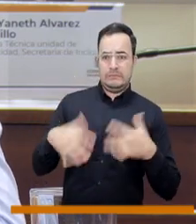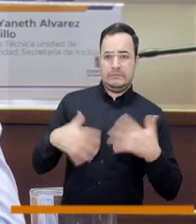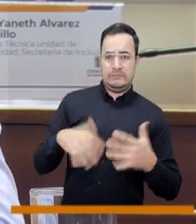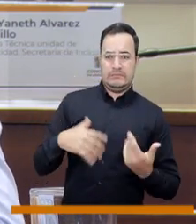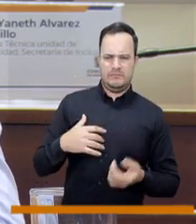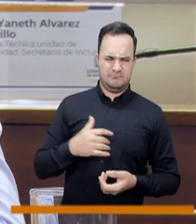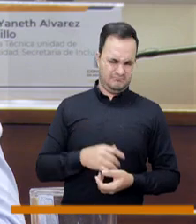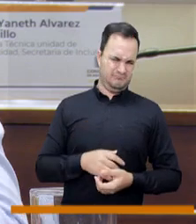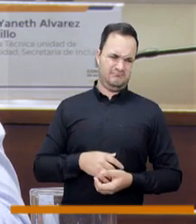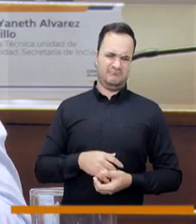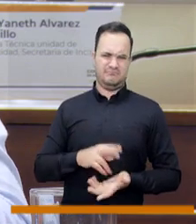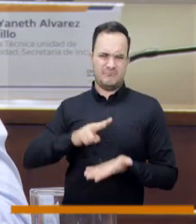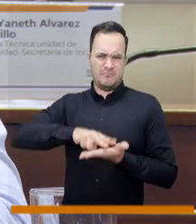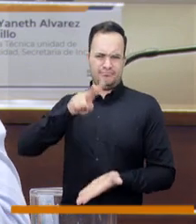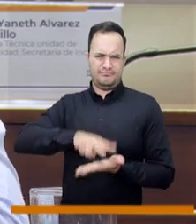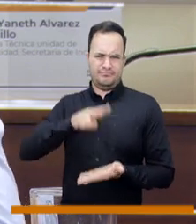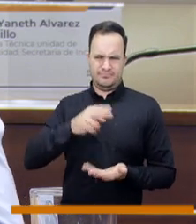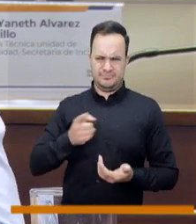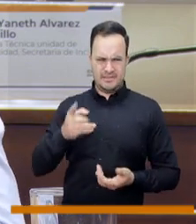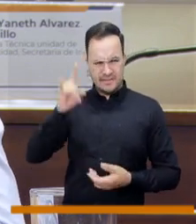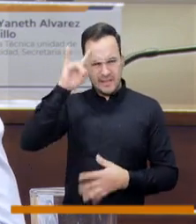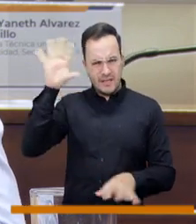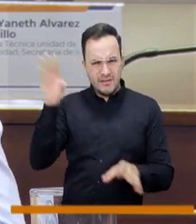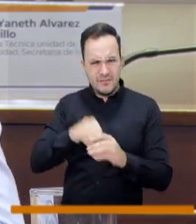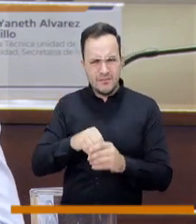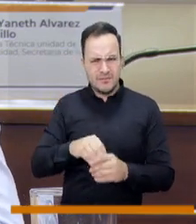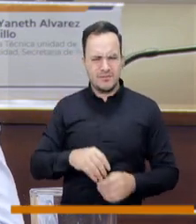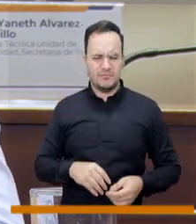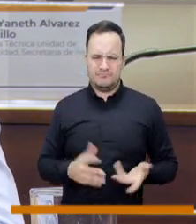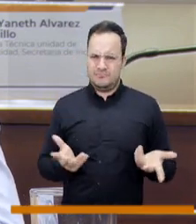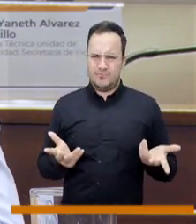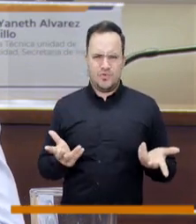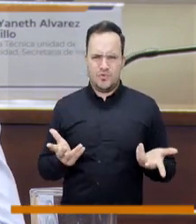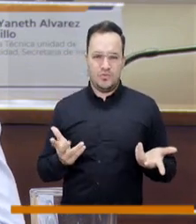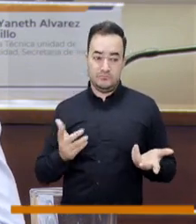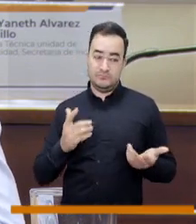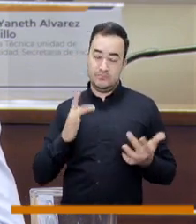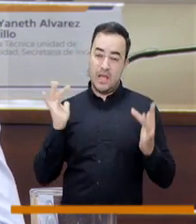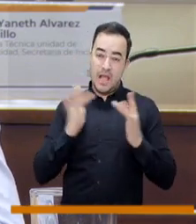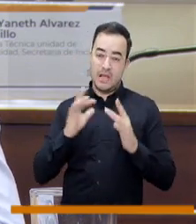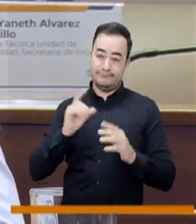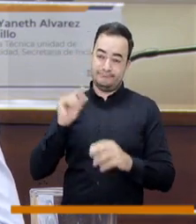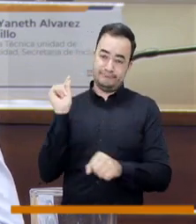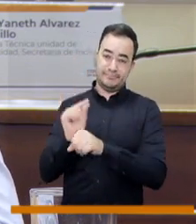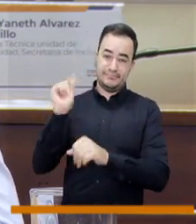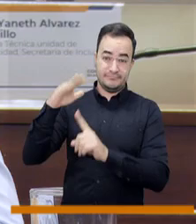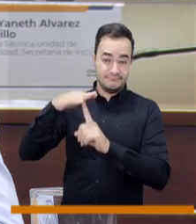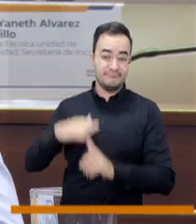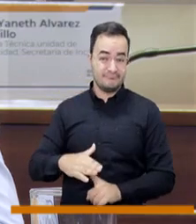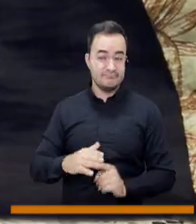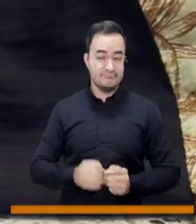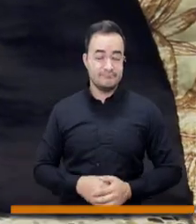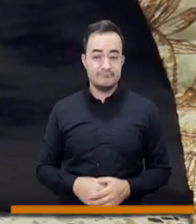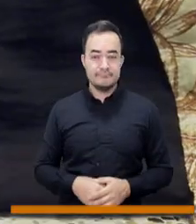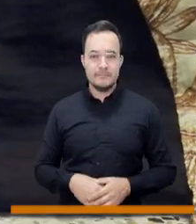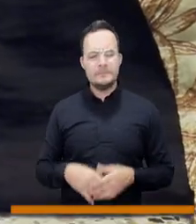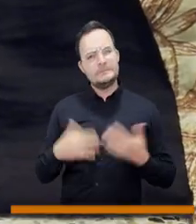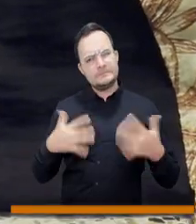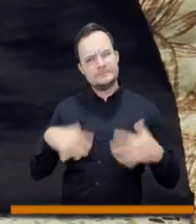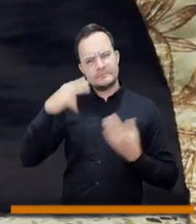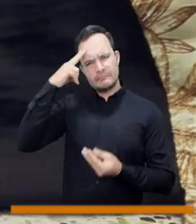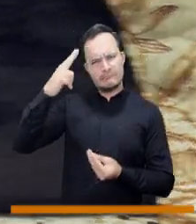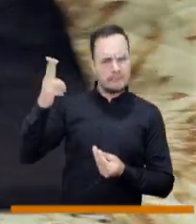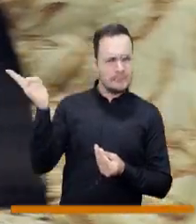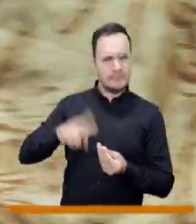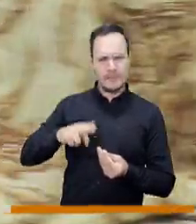diablo porque tuvo una crisis de epilepsia. Eso se llama discriminación. Quizás